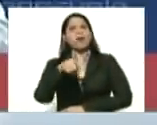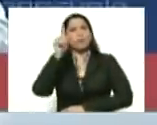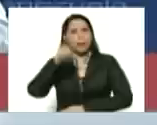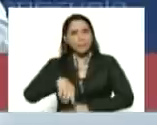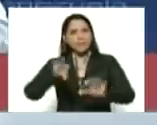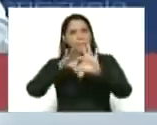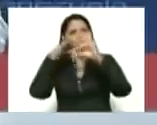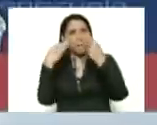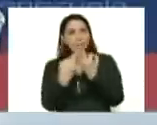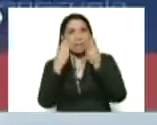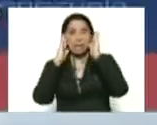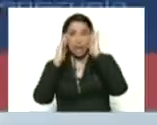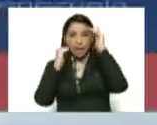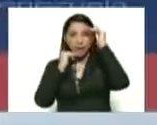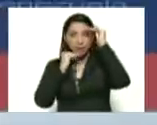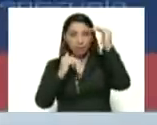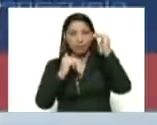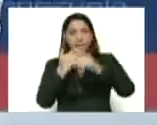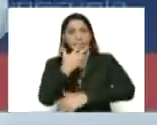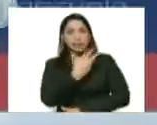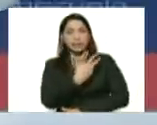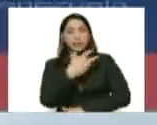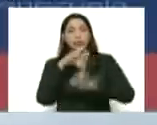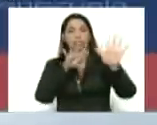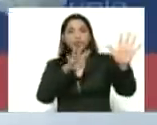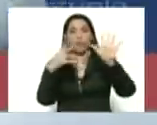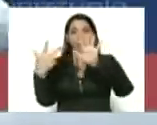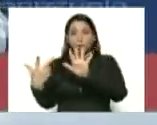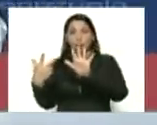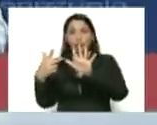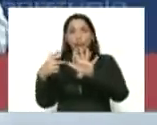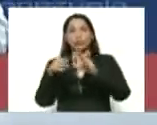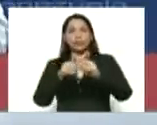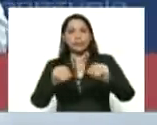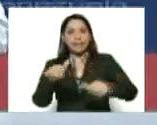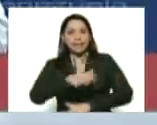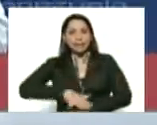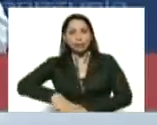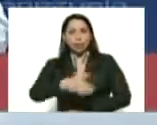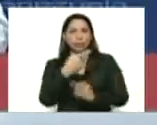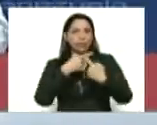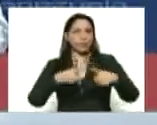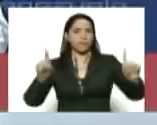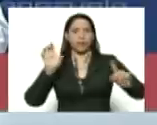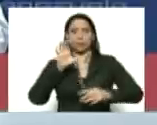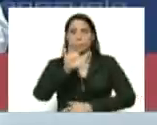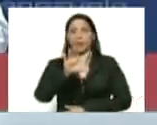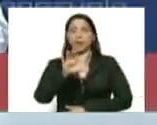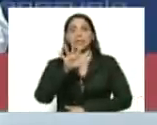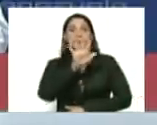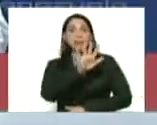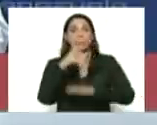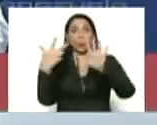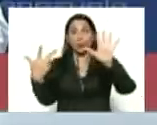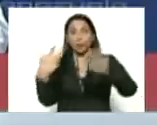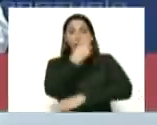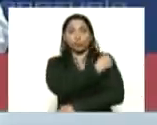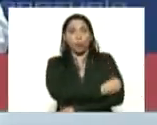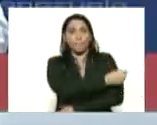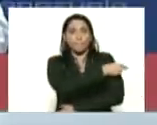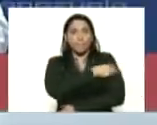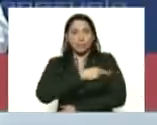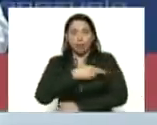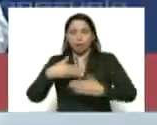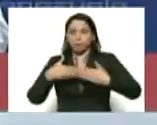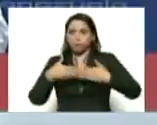En 398 territorios diferentes del país. 58 hospitales